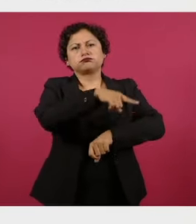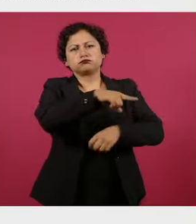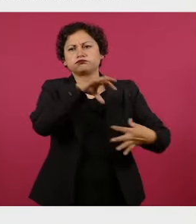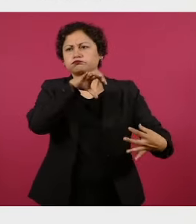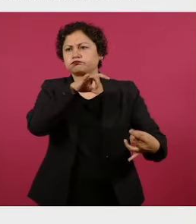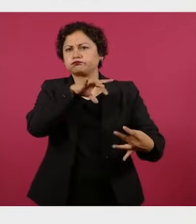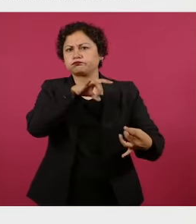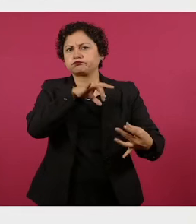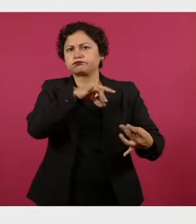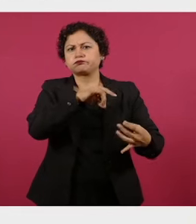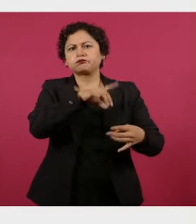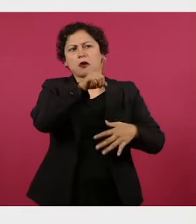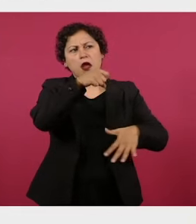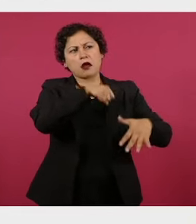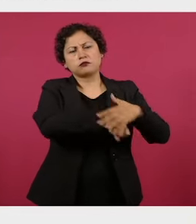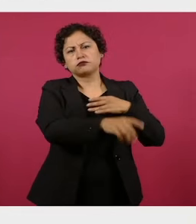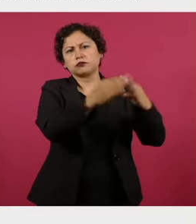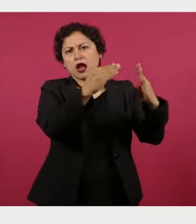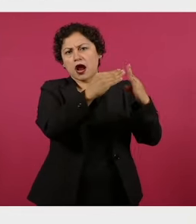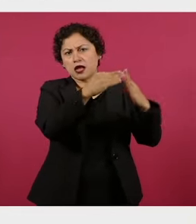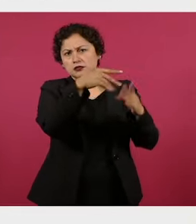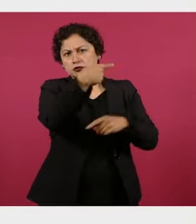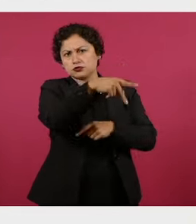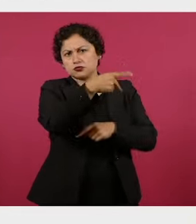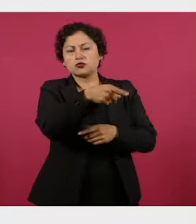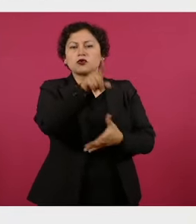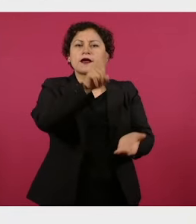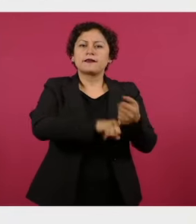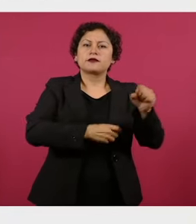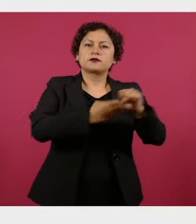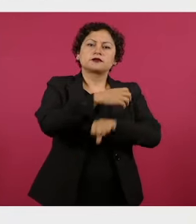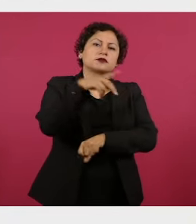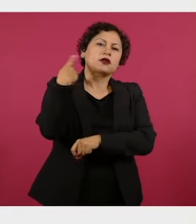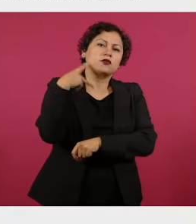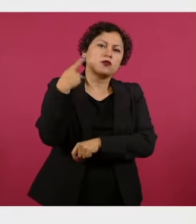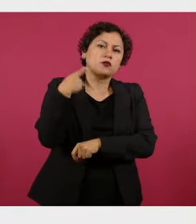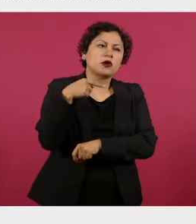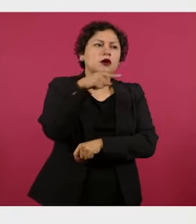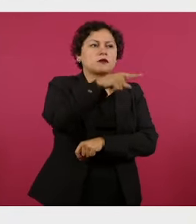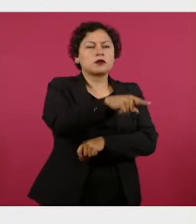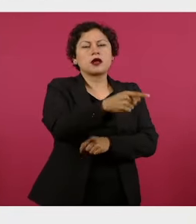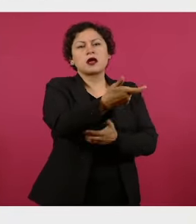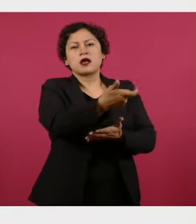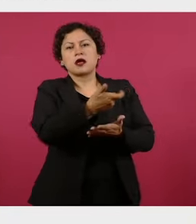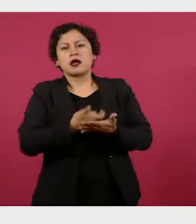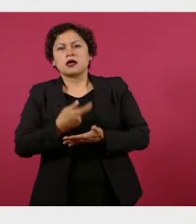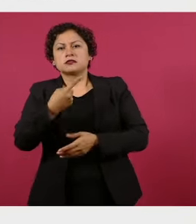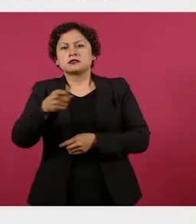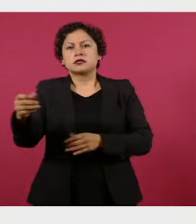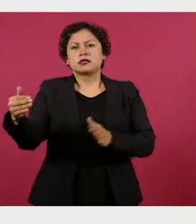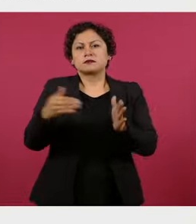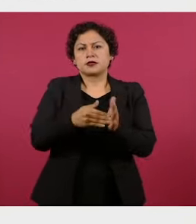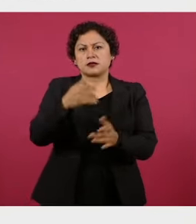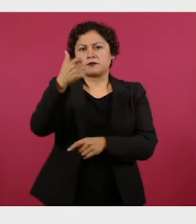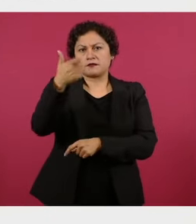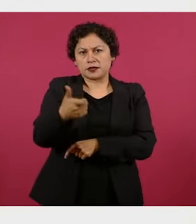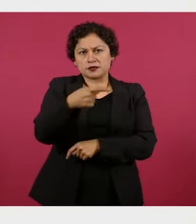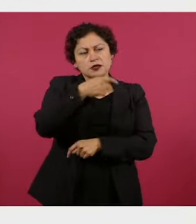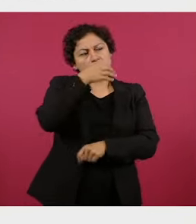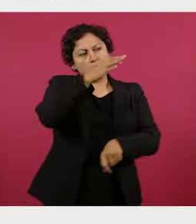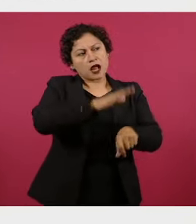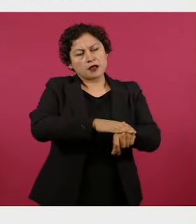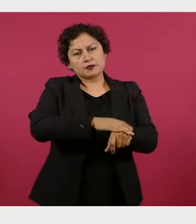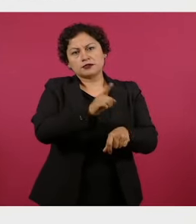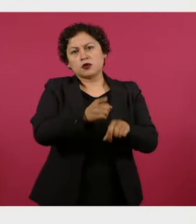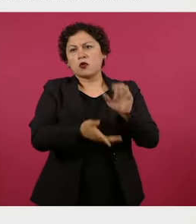el resguardo domiciliario en la ciudad de Puebla, la exhibición de una garantía económica de 100 mil pesos y la prohibición de salir del